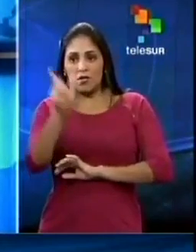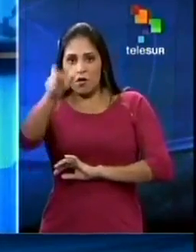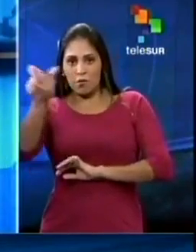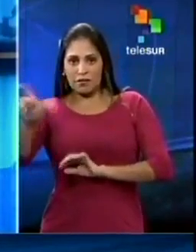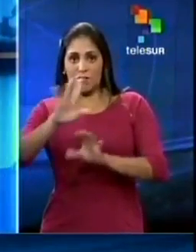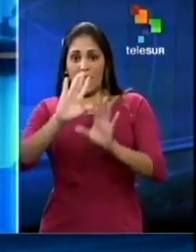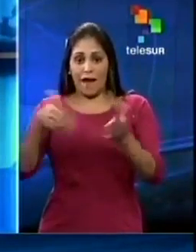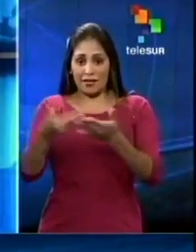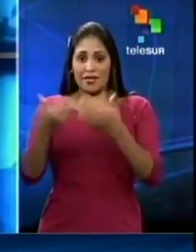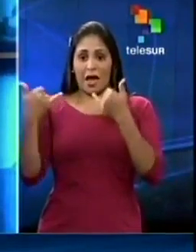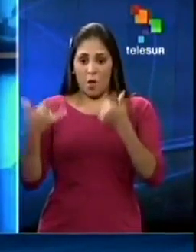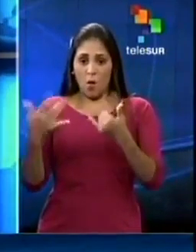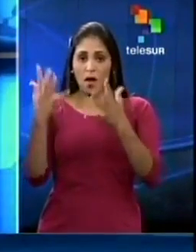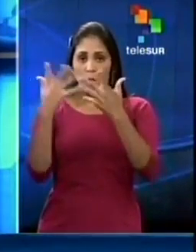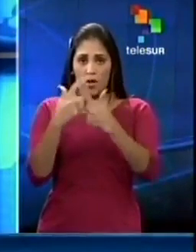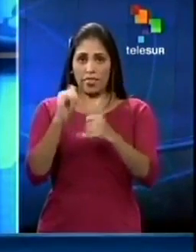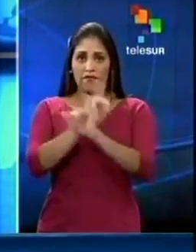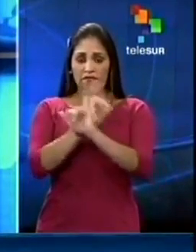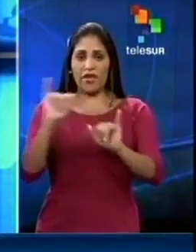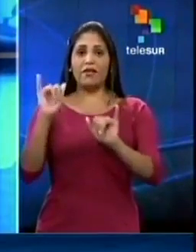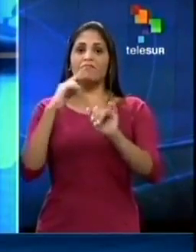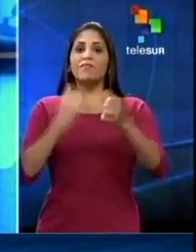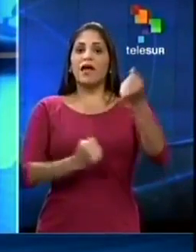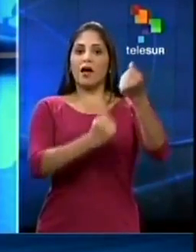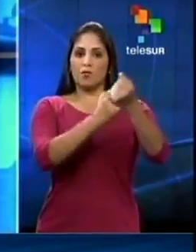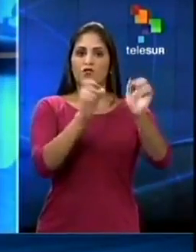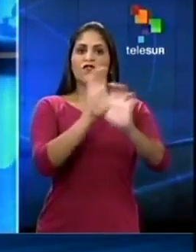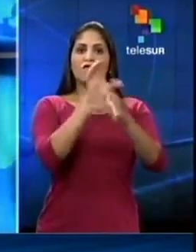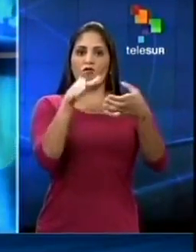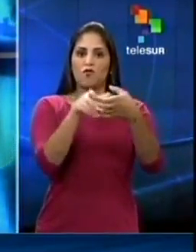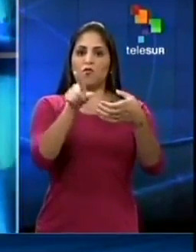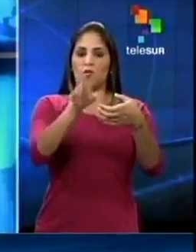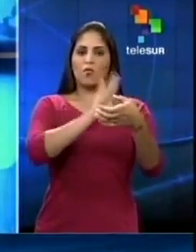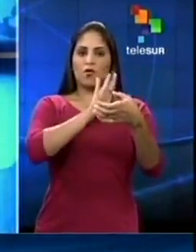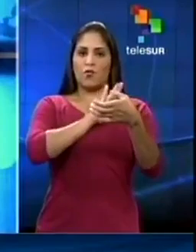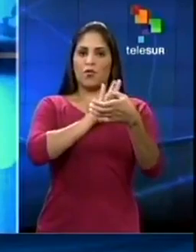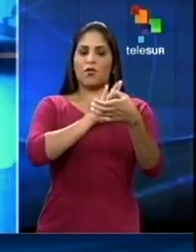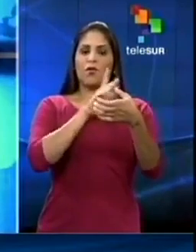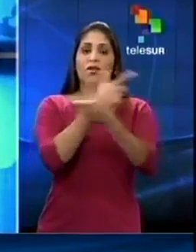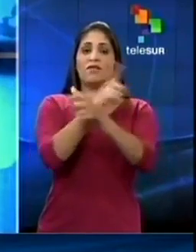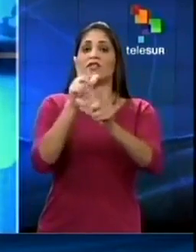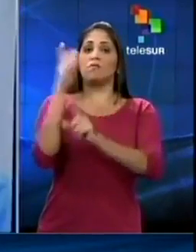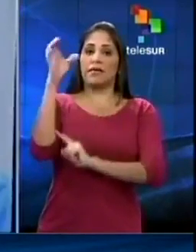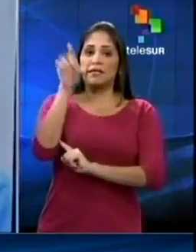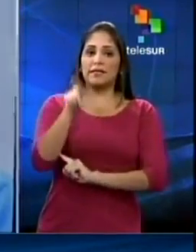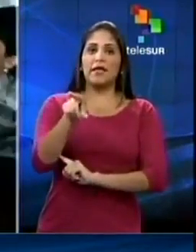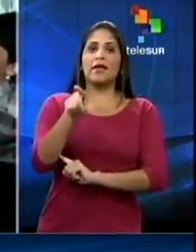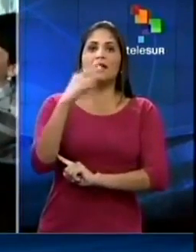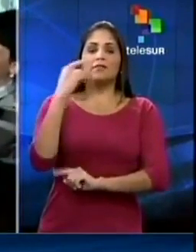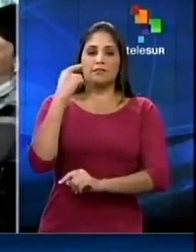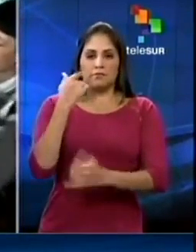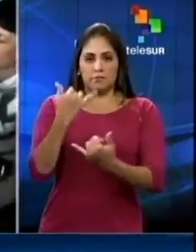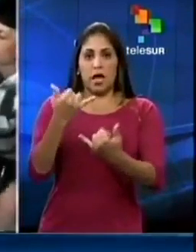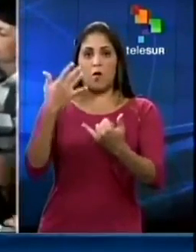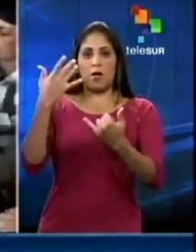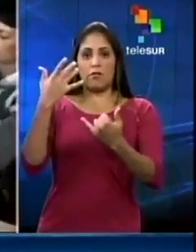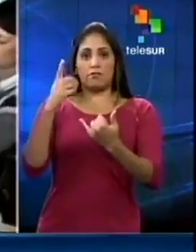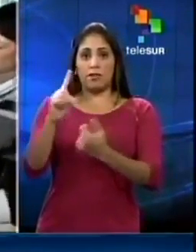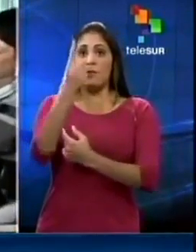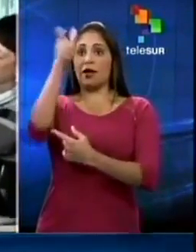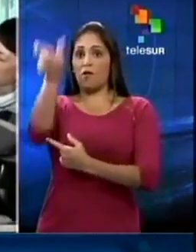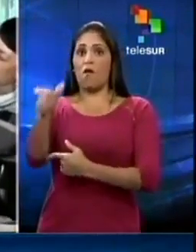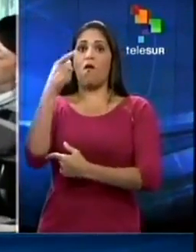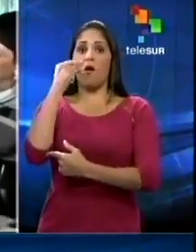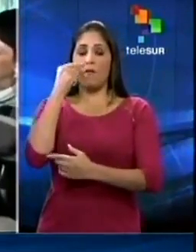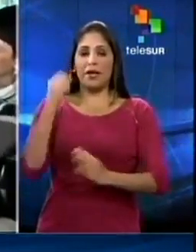Algunas ciudades de Donetsk y Lugansk, es decir, en Ucrania, inició el recuento de votos del referéndum por su soberanía. Según líderes independentistas, el